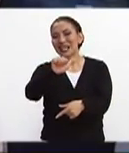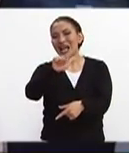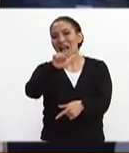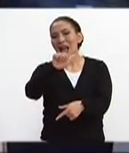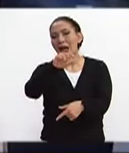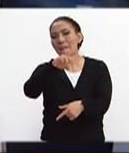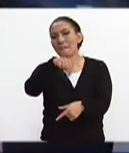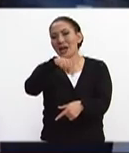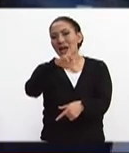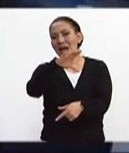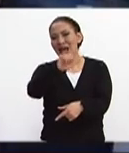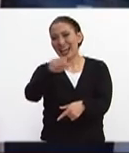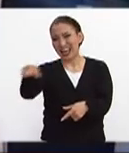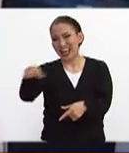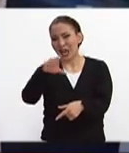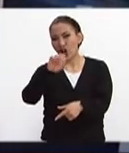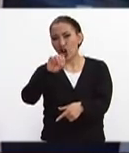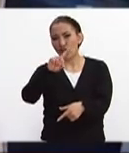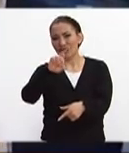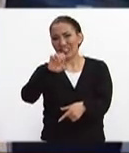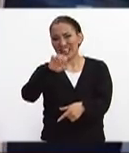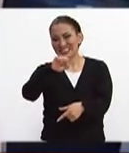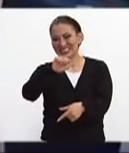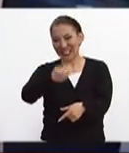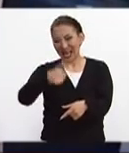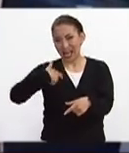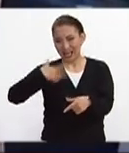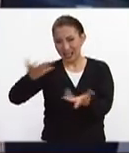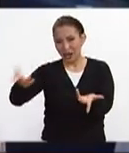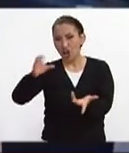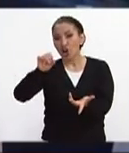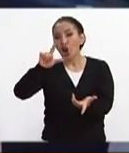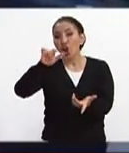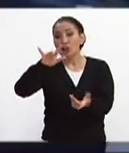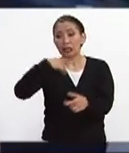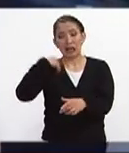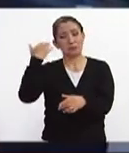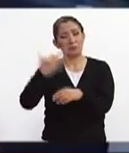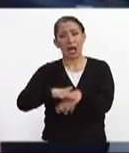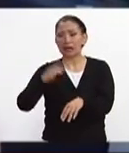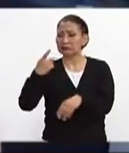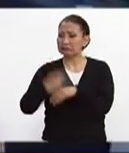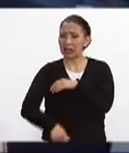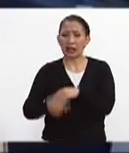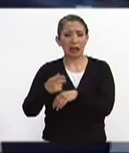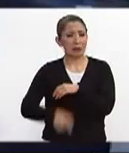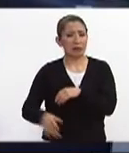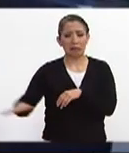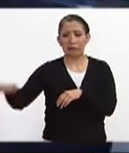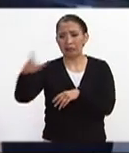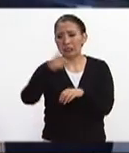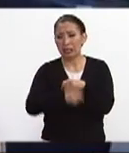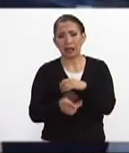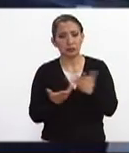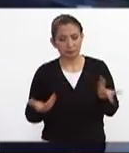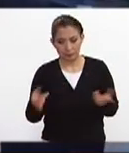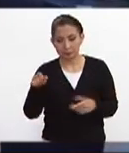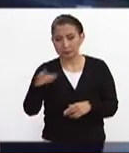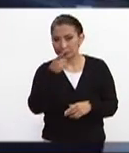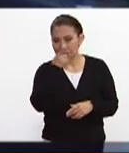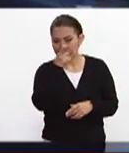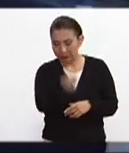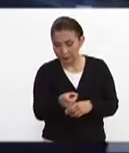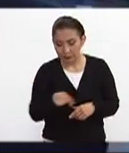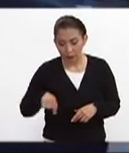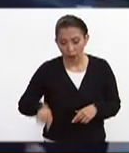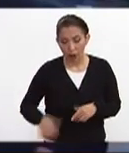en la colonia Condesa en este perímetro de las colonias más afectadas de este sismo comentarles que